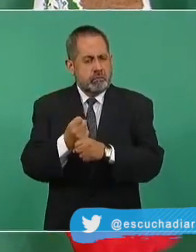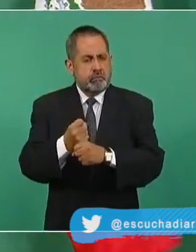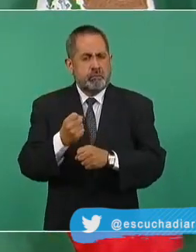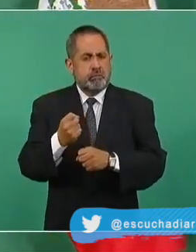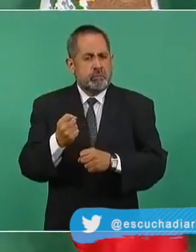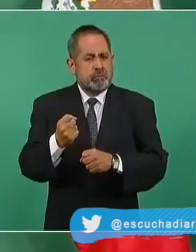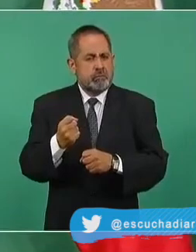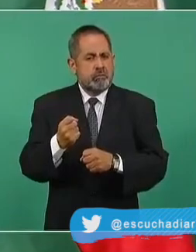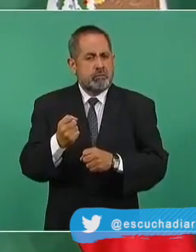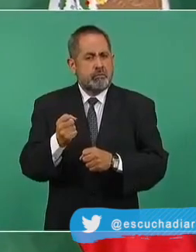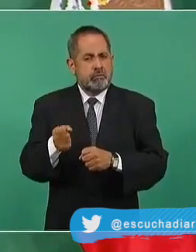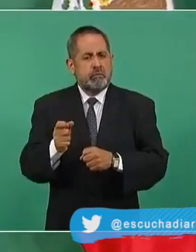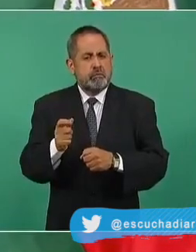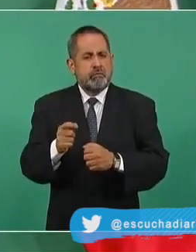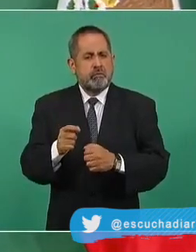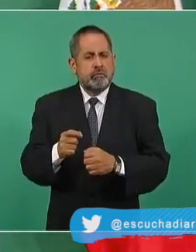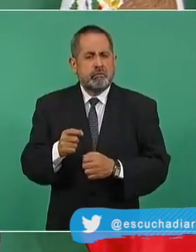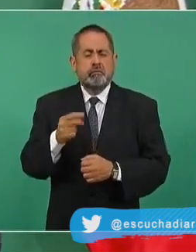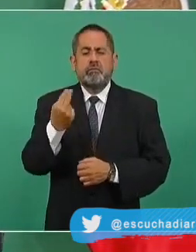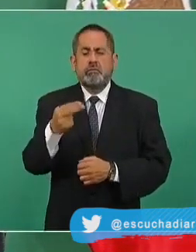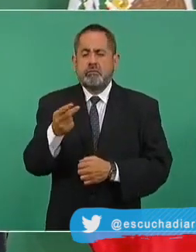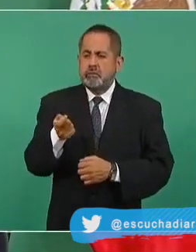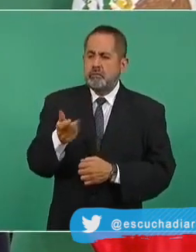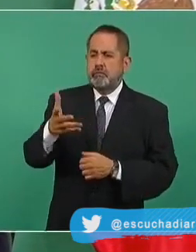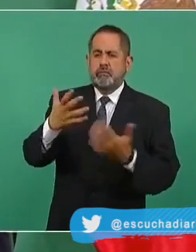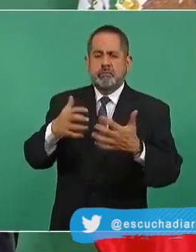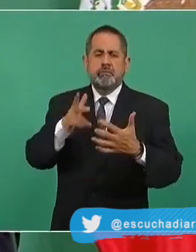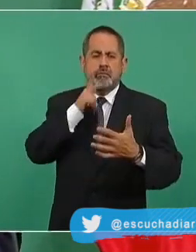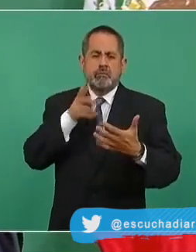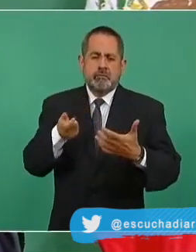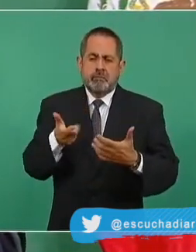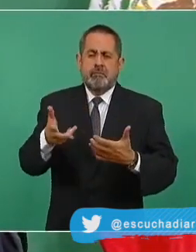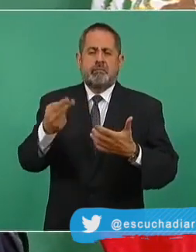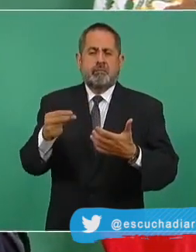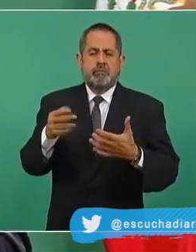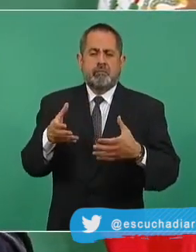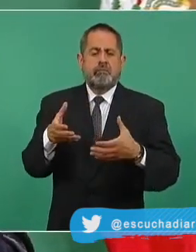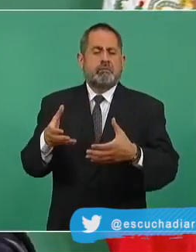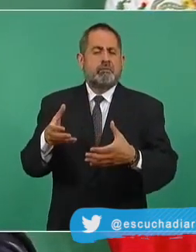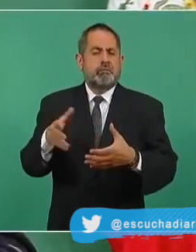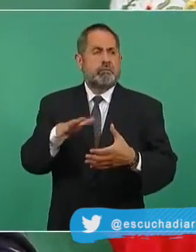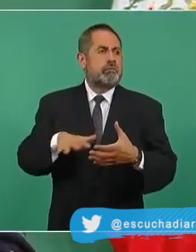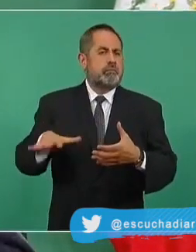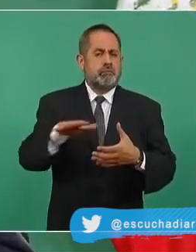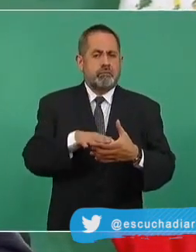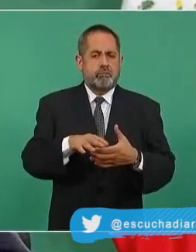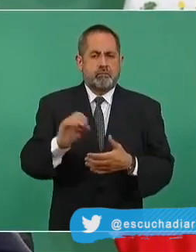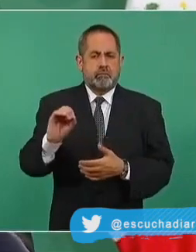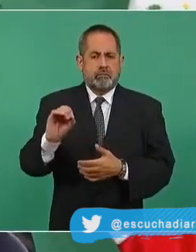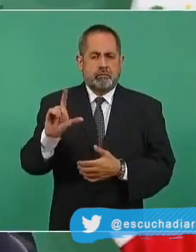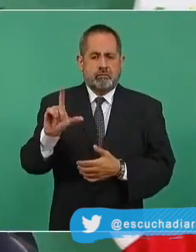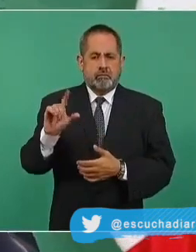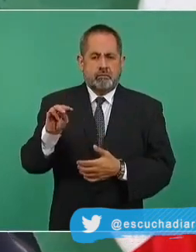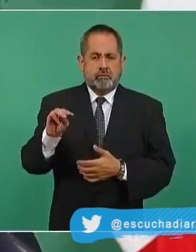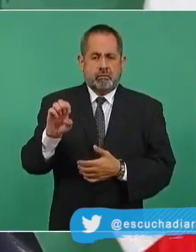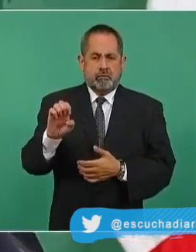y se va a llamar Olmeca